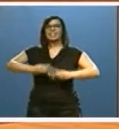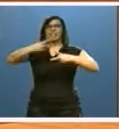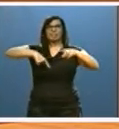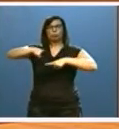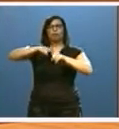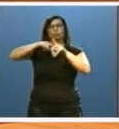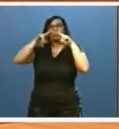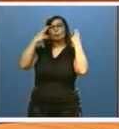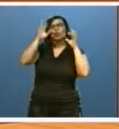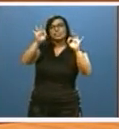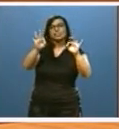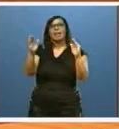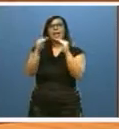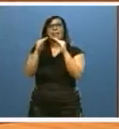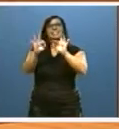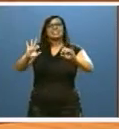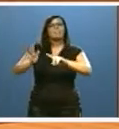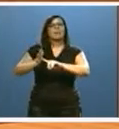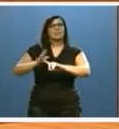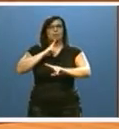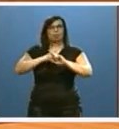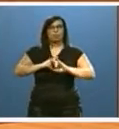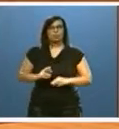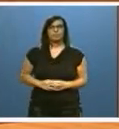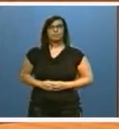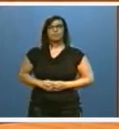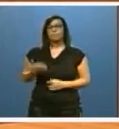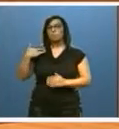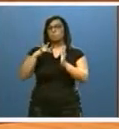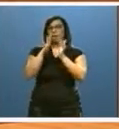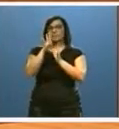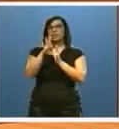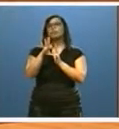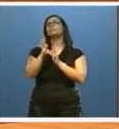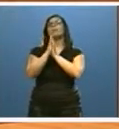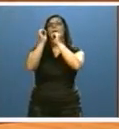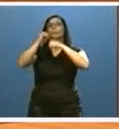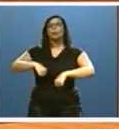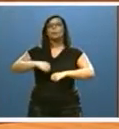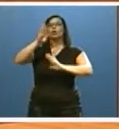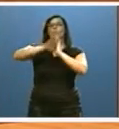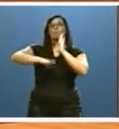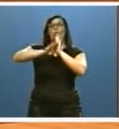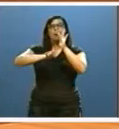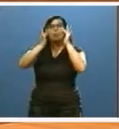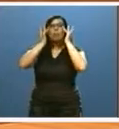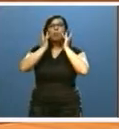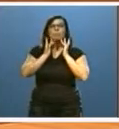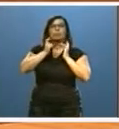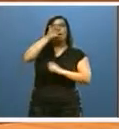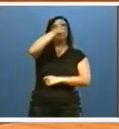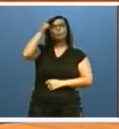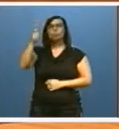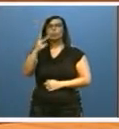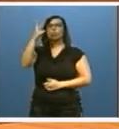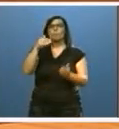particular, en nuestras casas del parque. En abril aprobamos el programa de depuración en municipios de